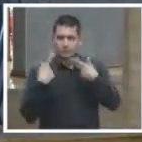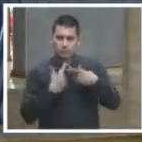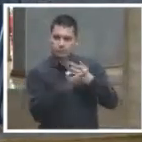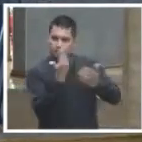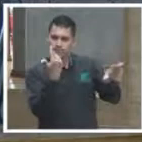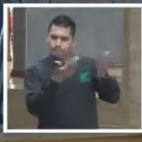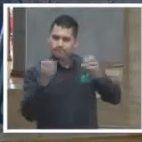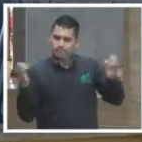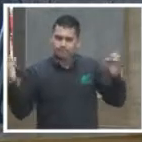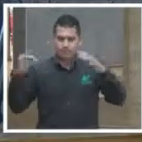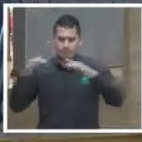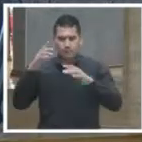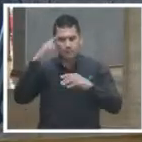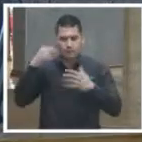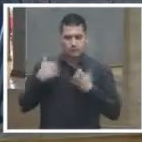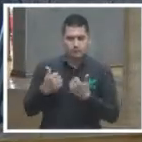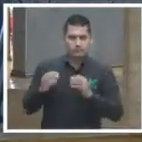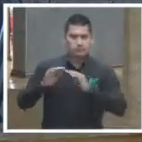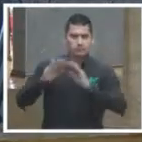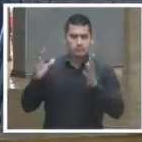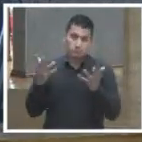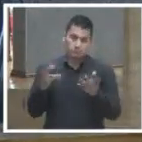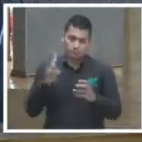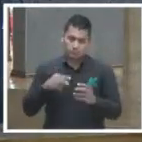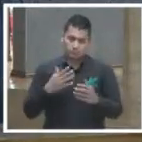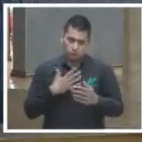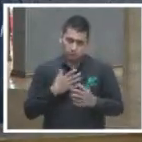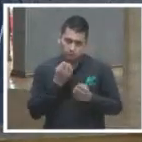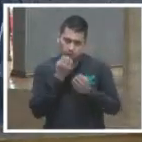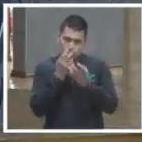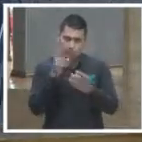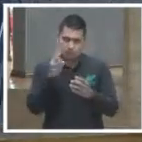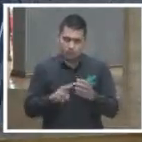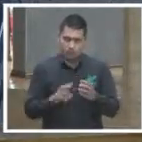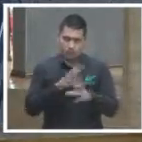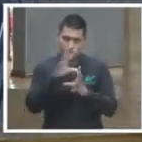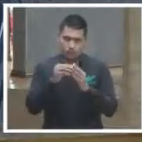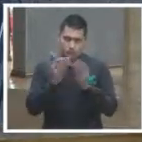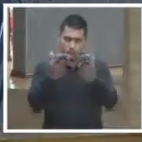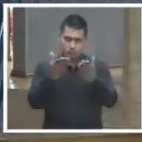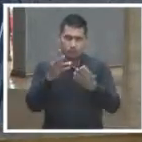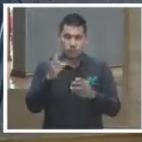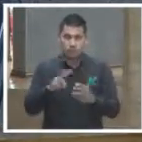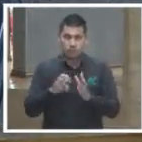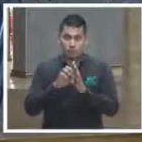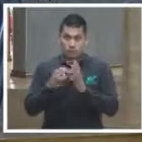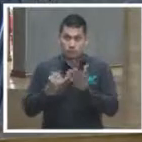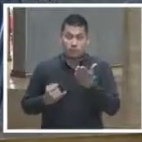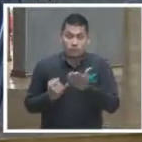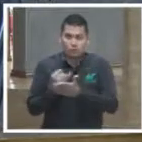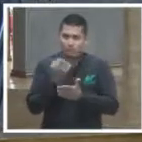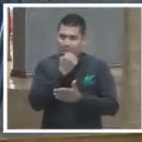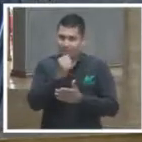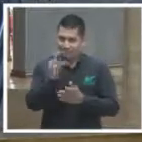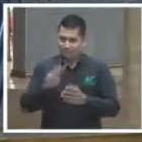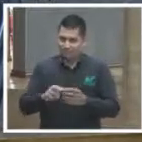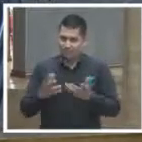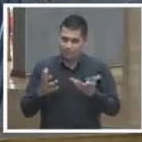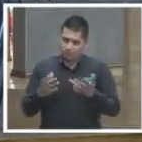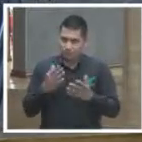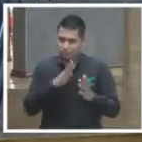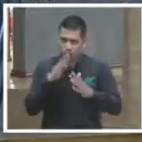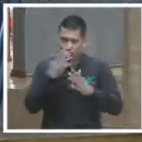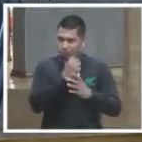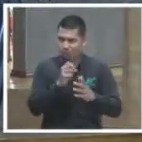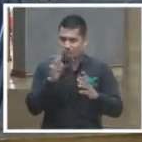y sí lo digo con todas las letras porque hay que asumirlo sería una decisión audaz totalmente muy audaz